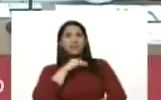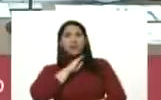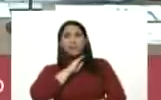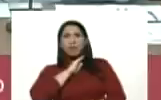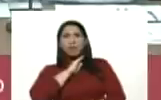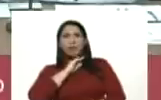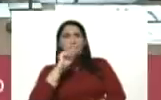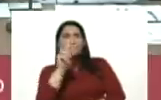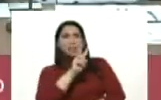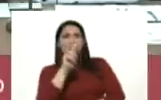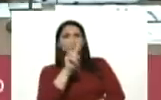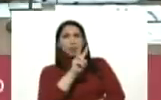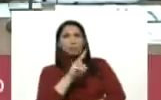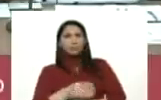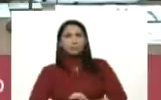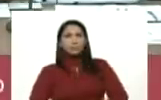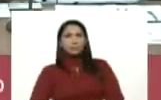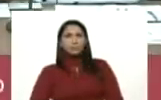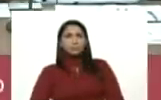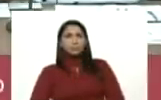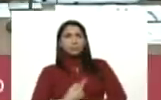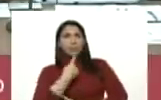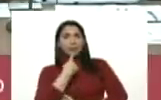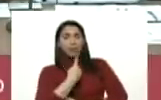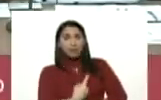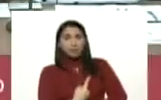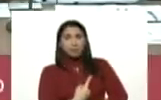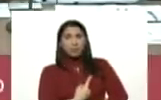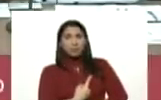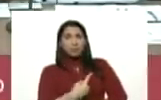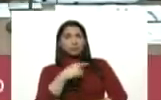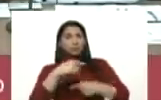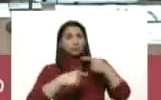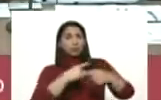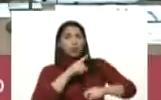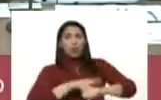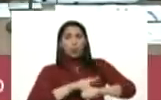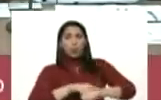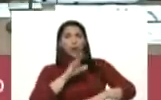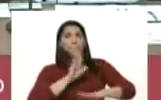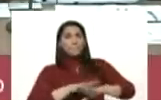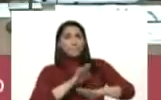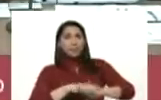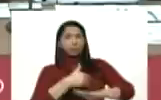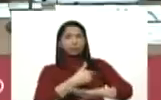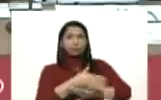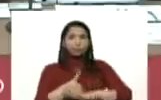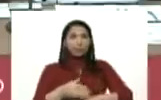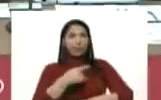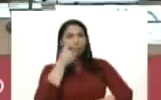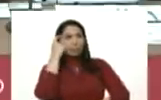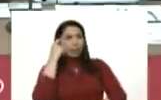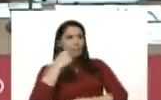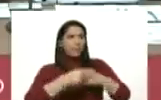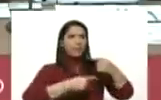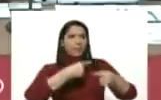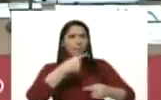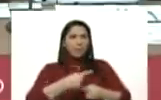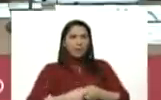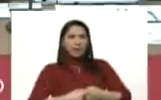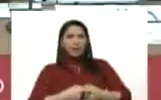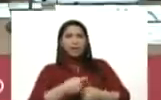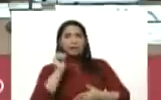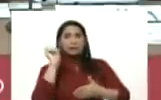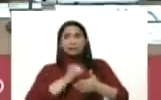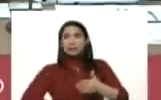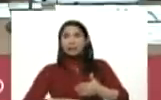en Venezuela. Dijimos, cada hora que pase, cada día que pase, sin que sea